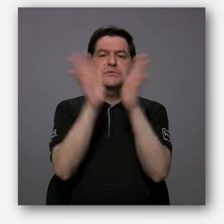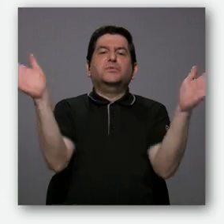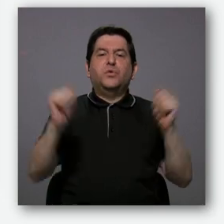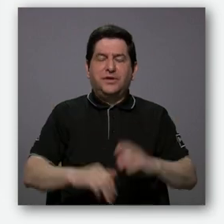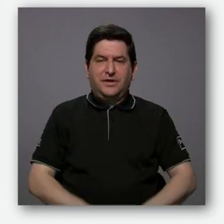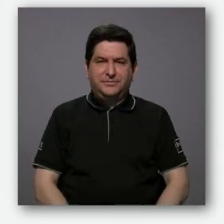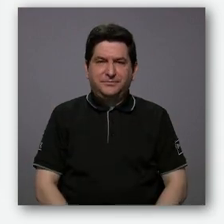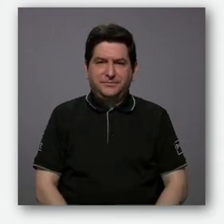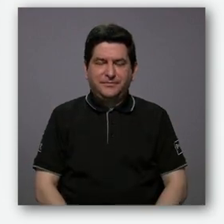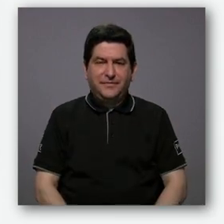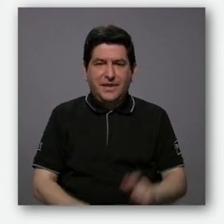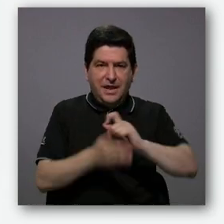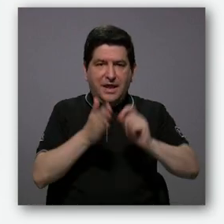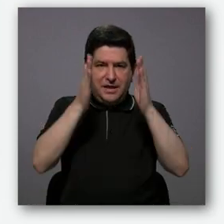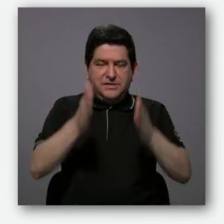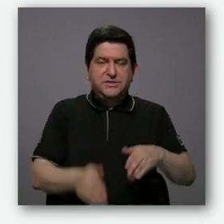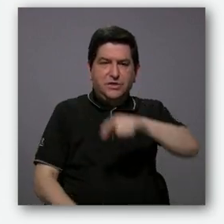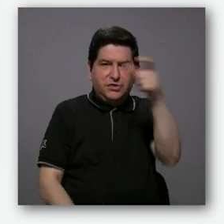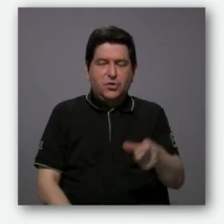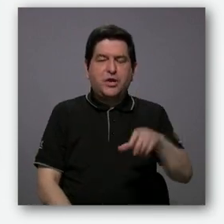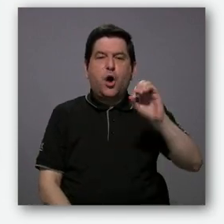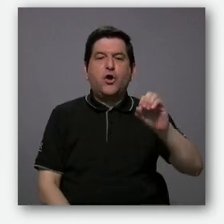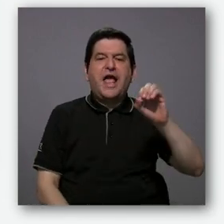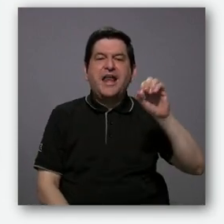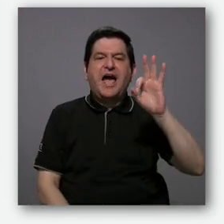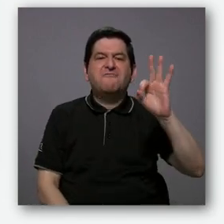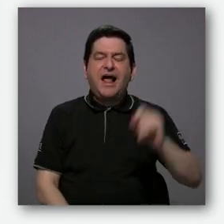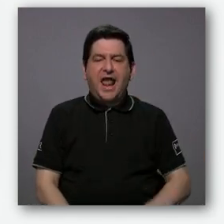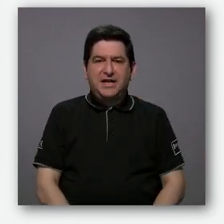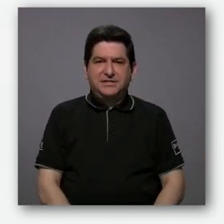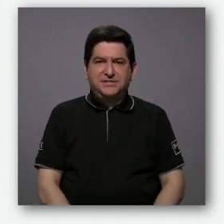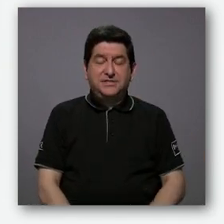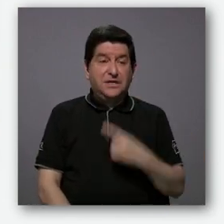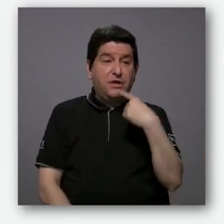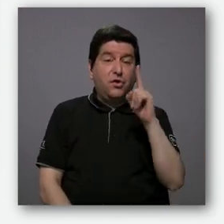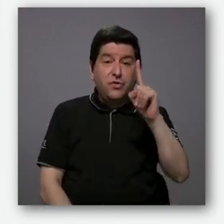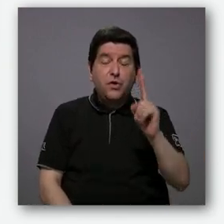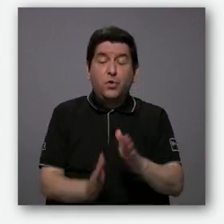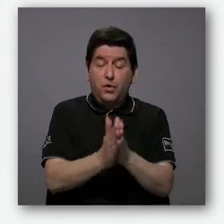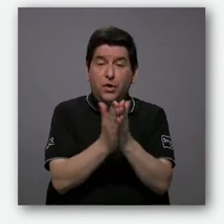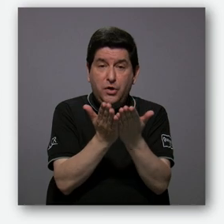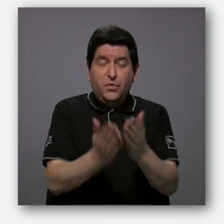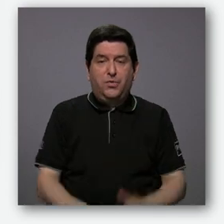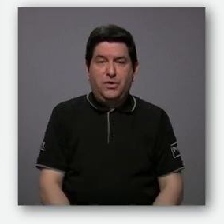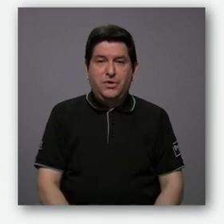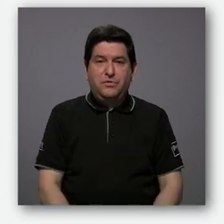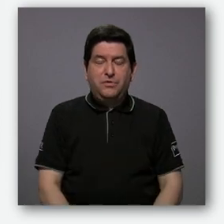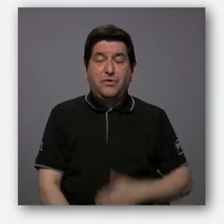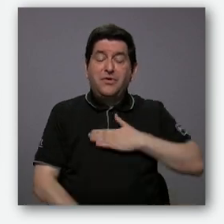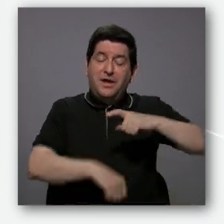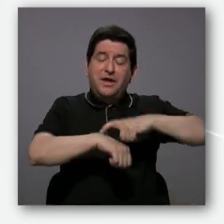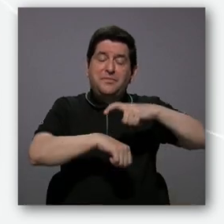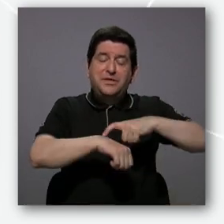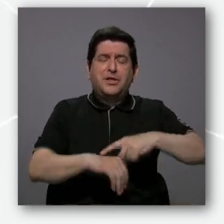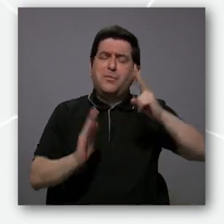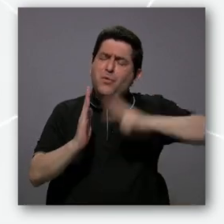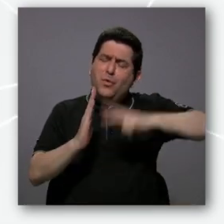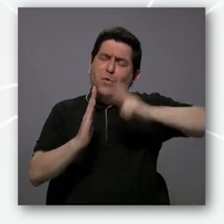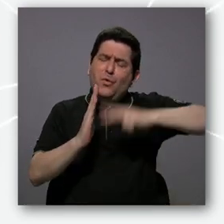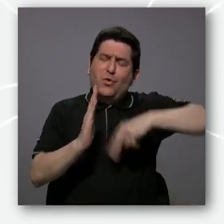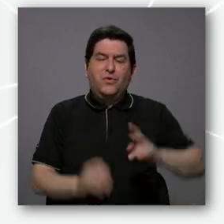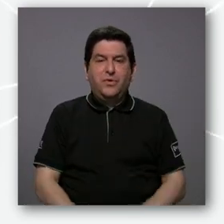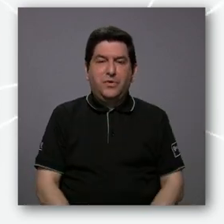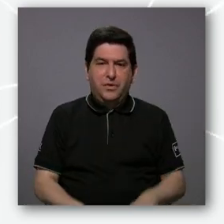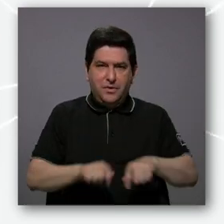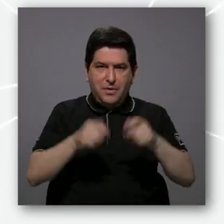La escritora italiana Oriana Falacci lo dijo en uno de sus libros que en mi época devorábamos.